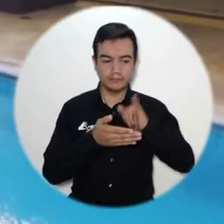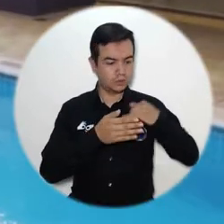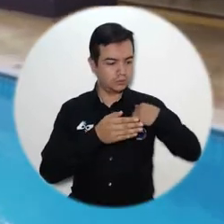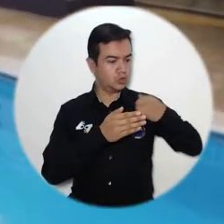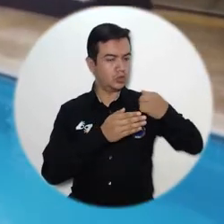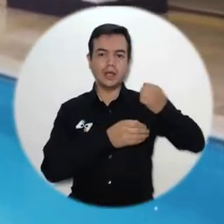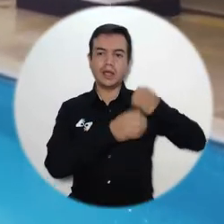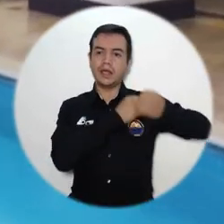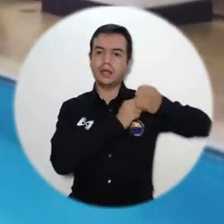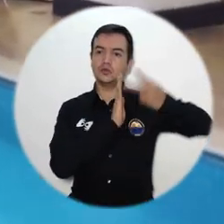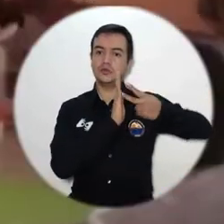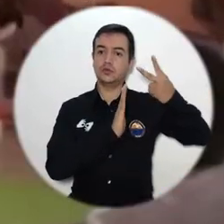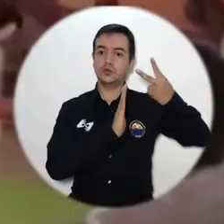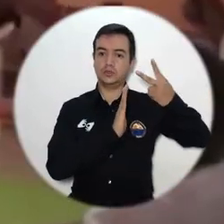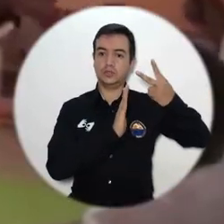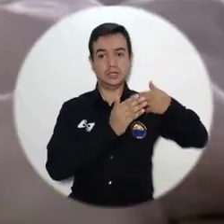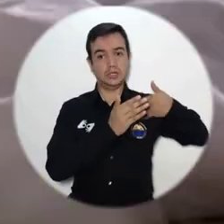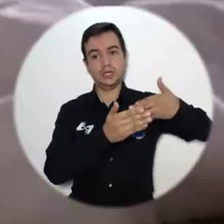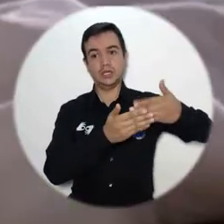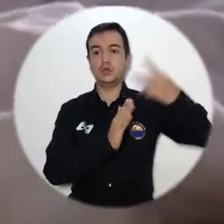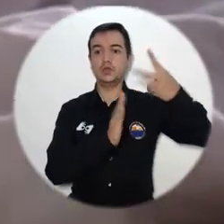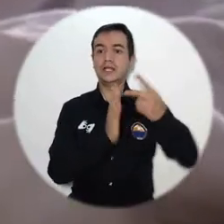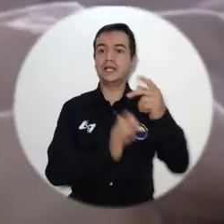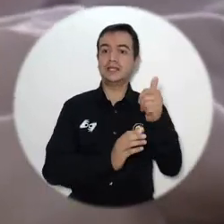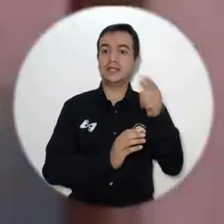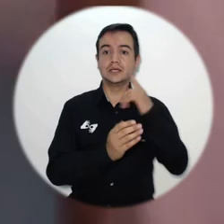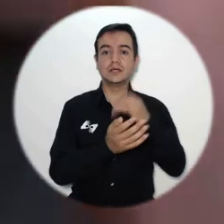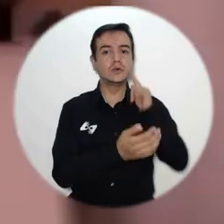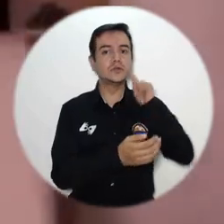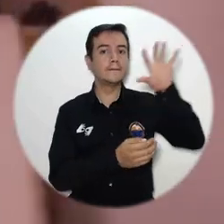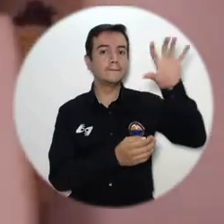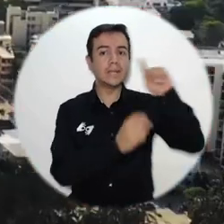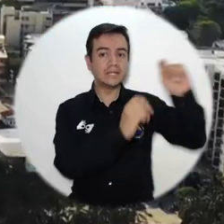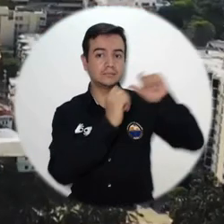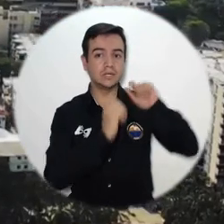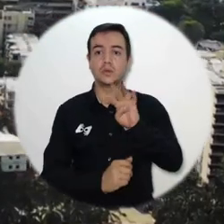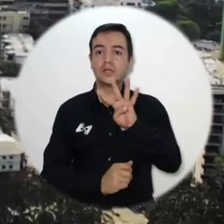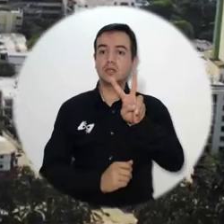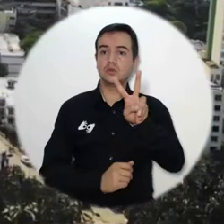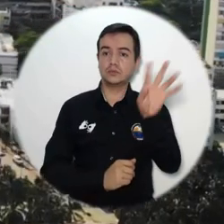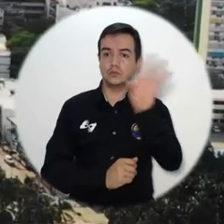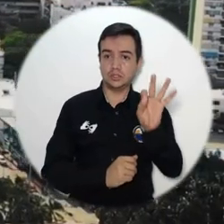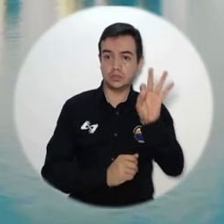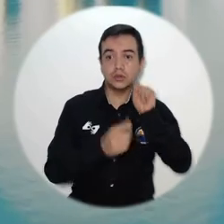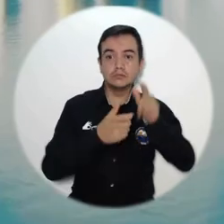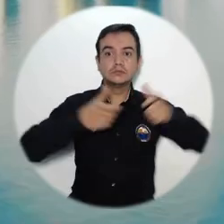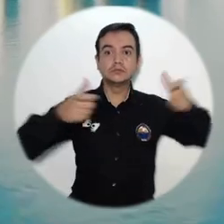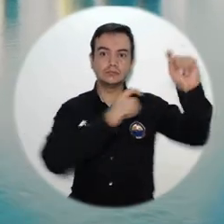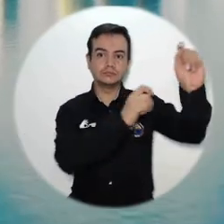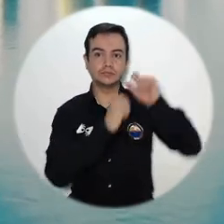el 2010 la inversión extranjera pasó de un 42% a un 67% del total de la inversión extranjera